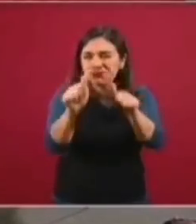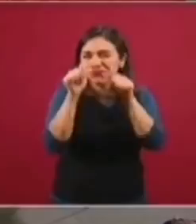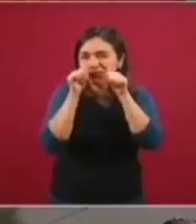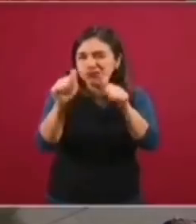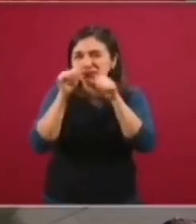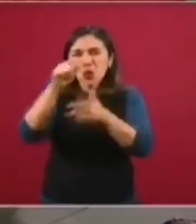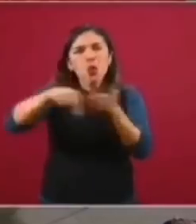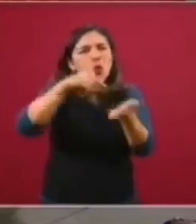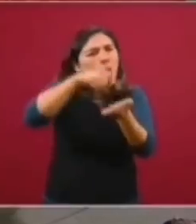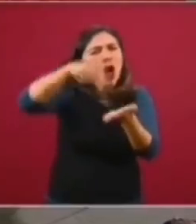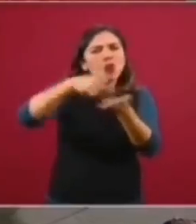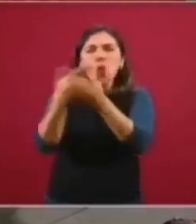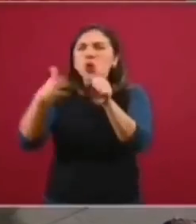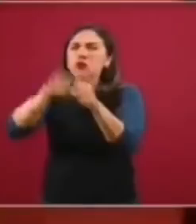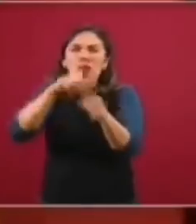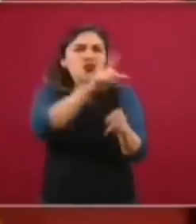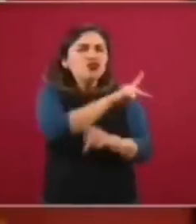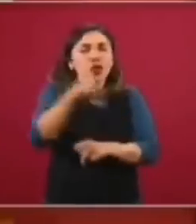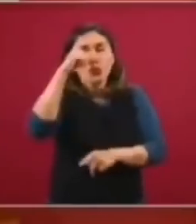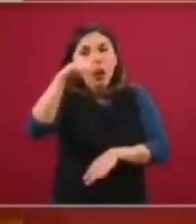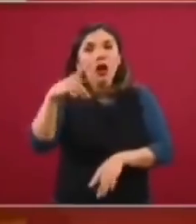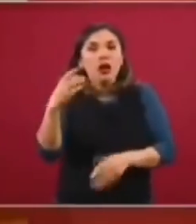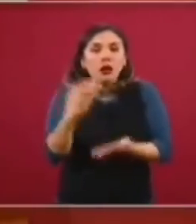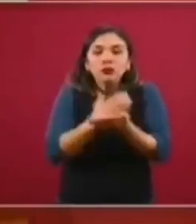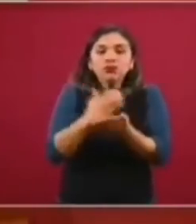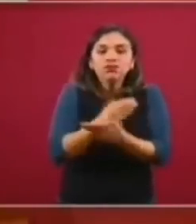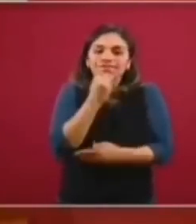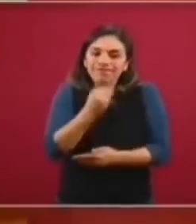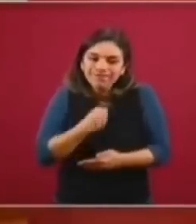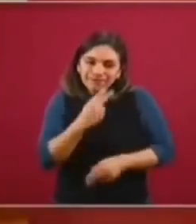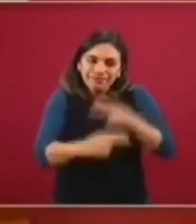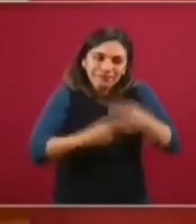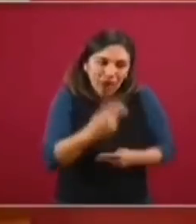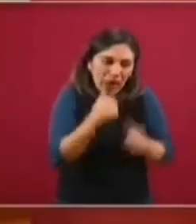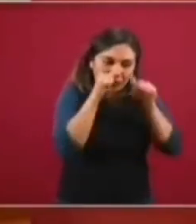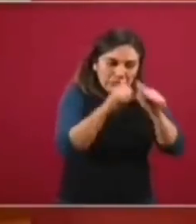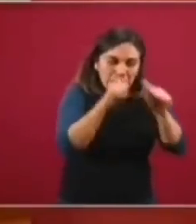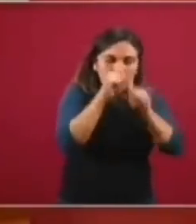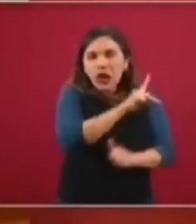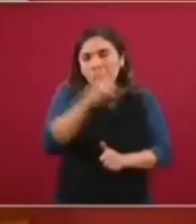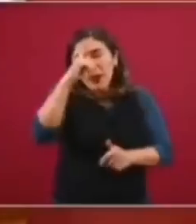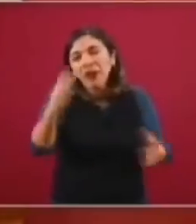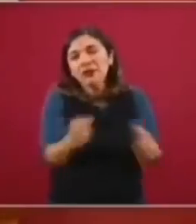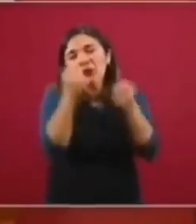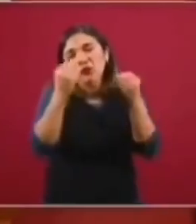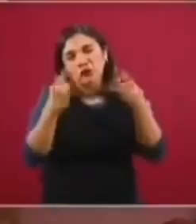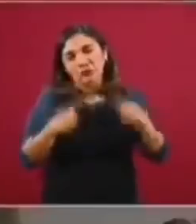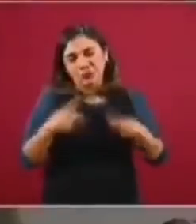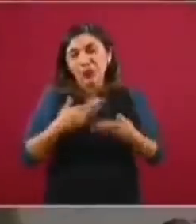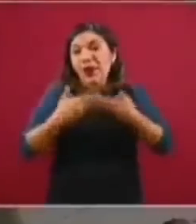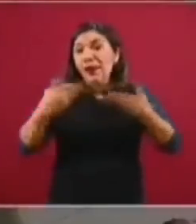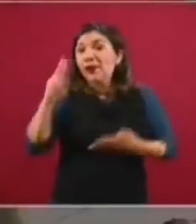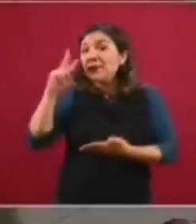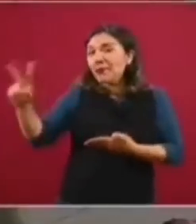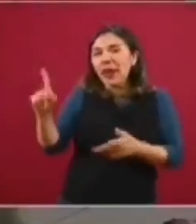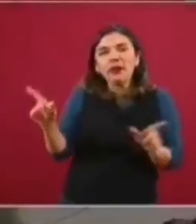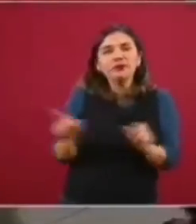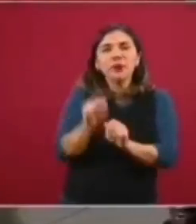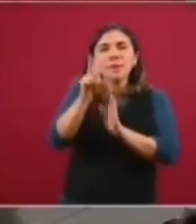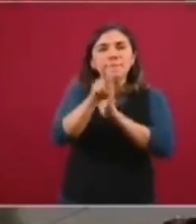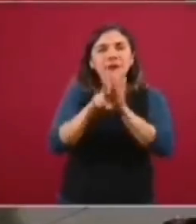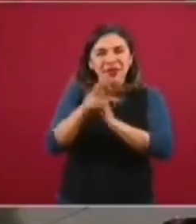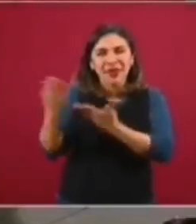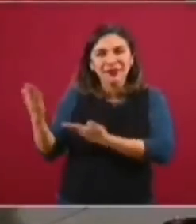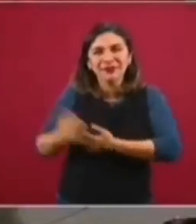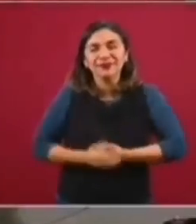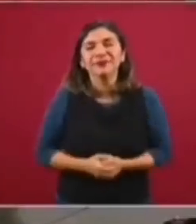lugares arriesgando la vida para salvar la vida de muchas personas. Si pudiéramos pasar muy rápido el video que